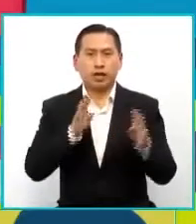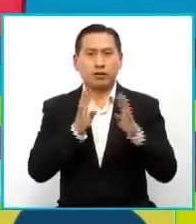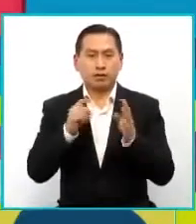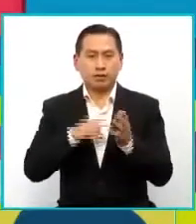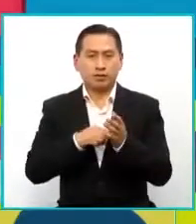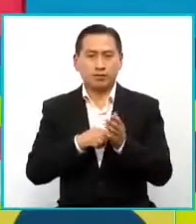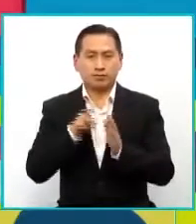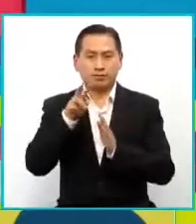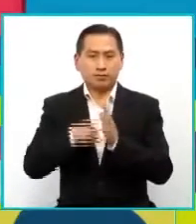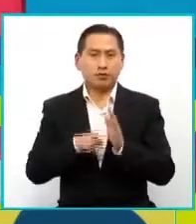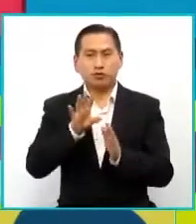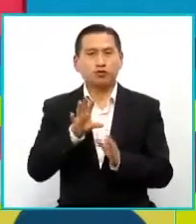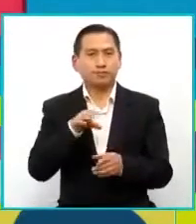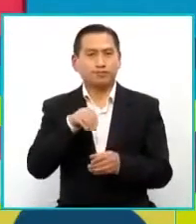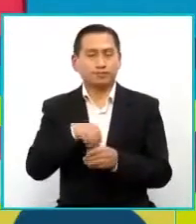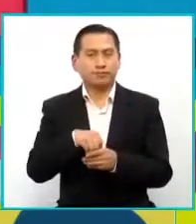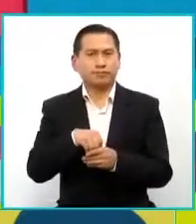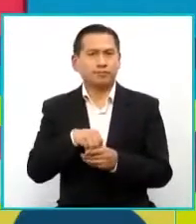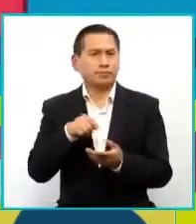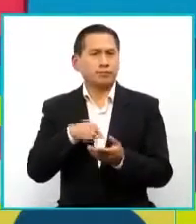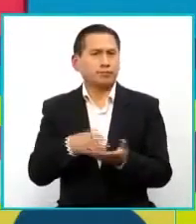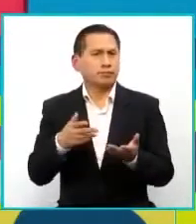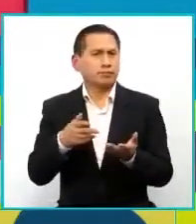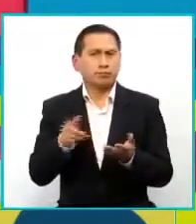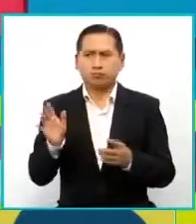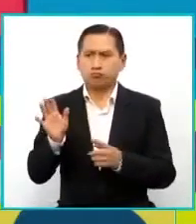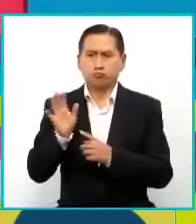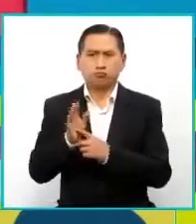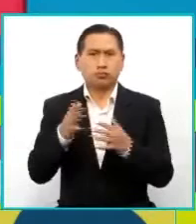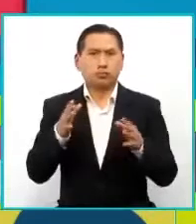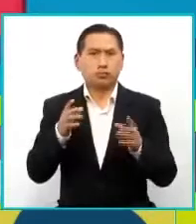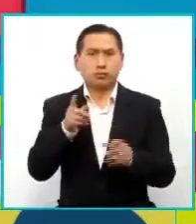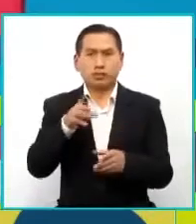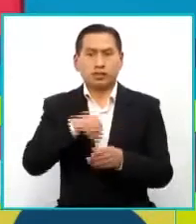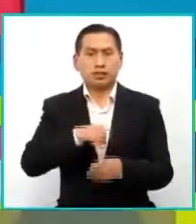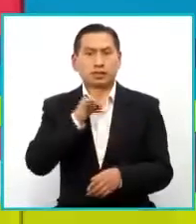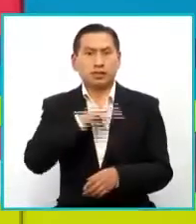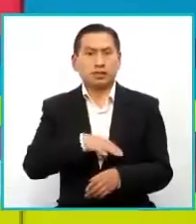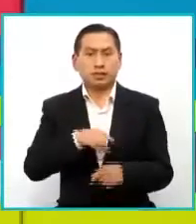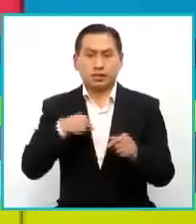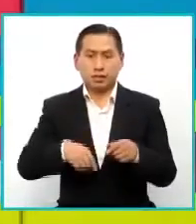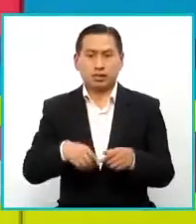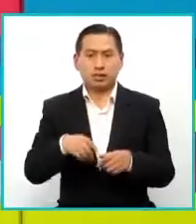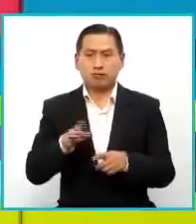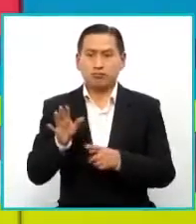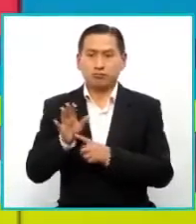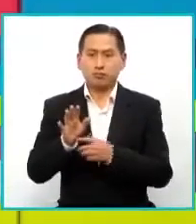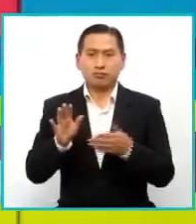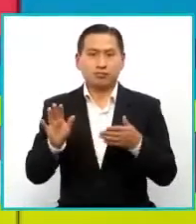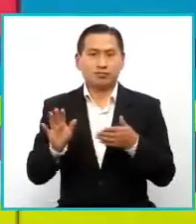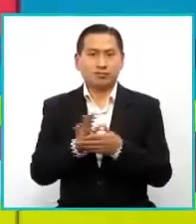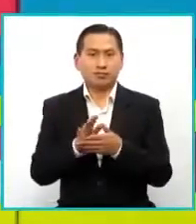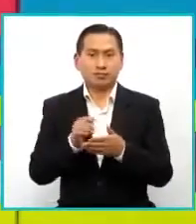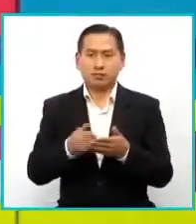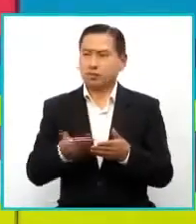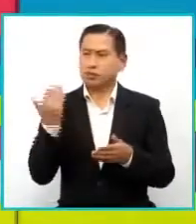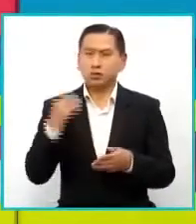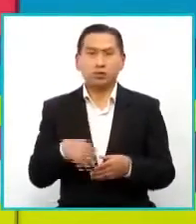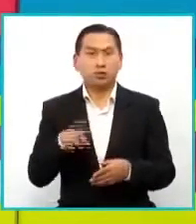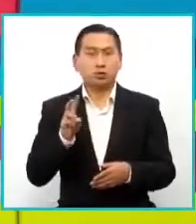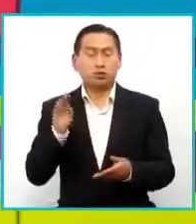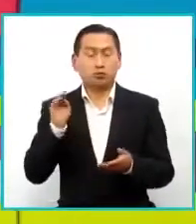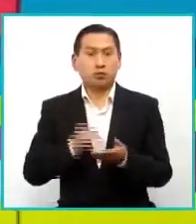documental de su filme que ha sido presentado, estrenado en Chile, preestrenado acá en el Festival de Cine Radical en el año 2020